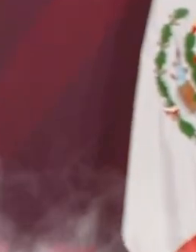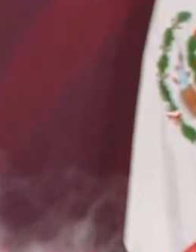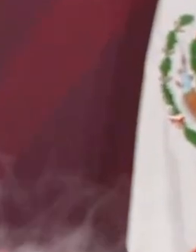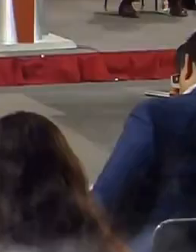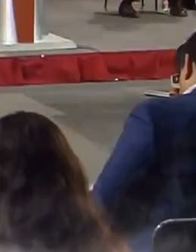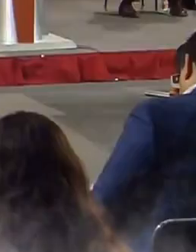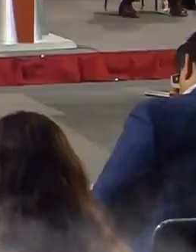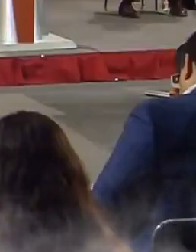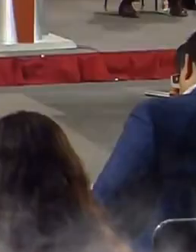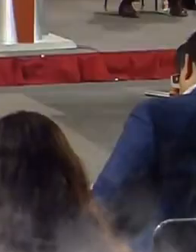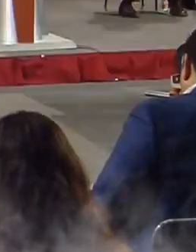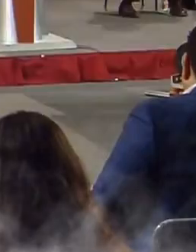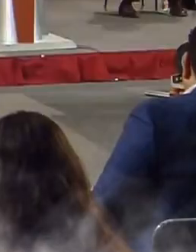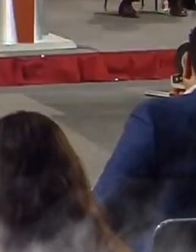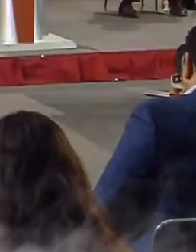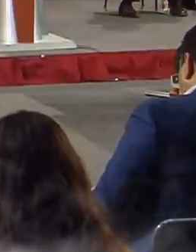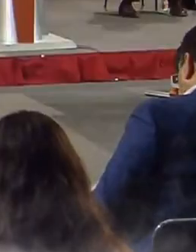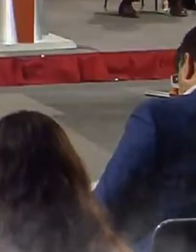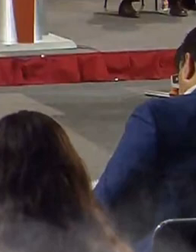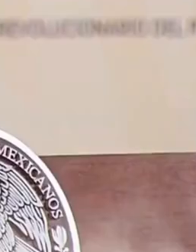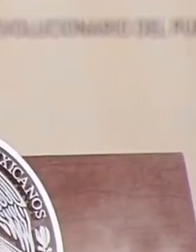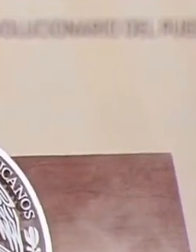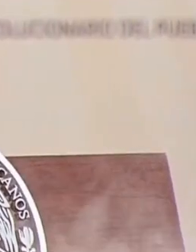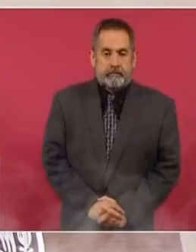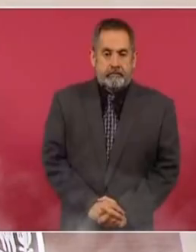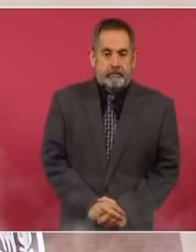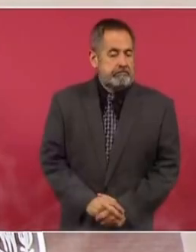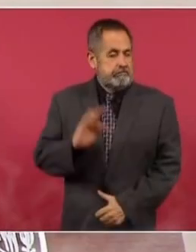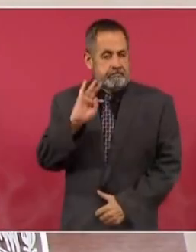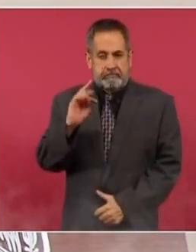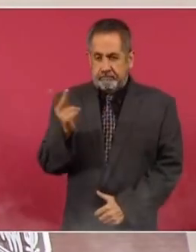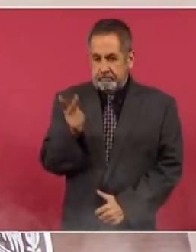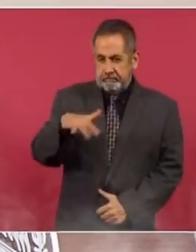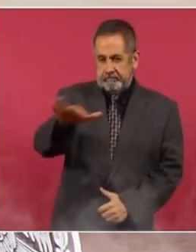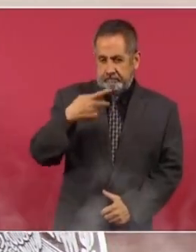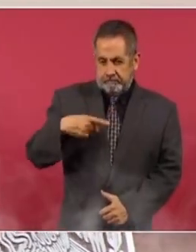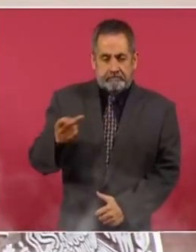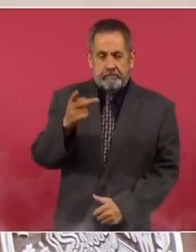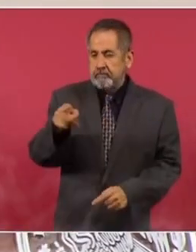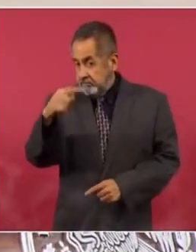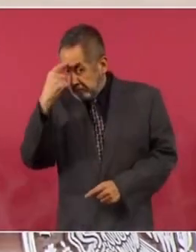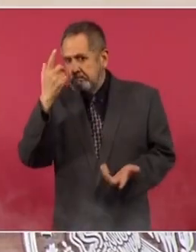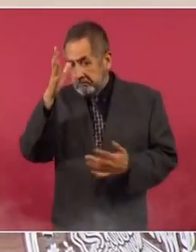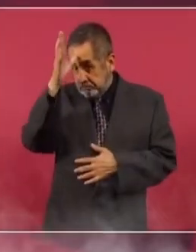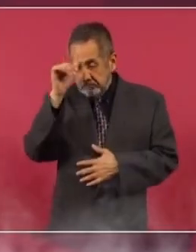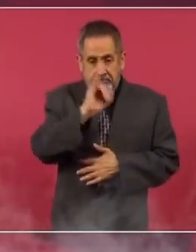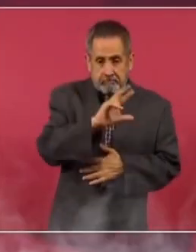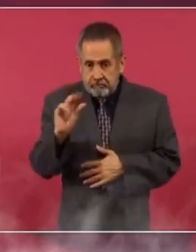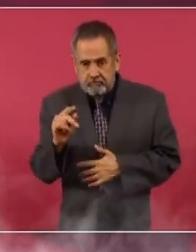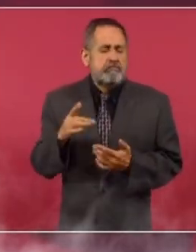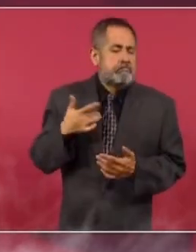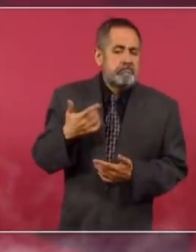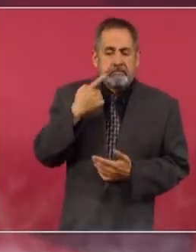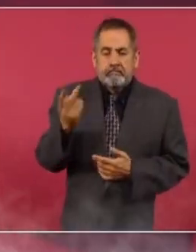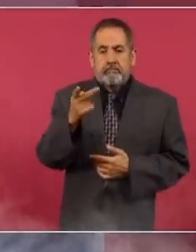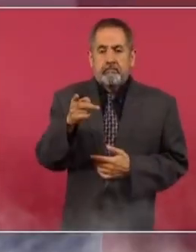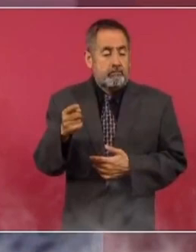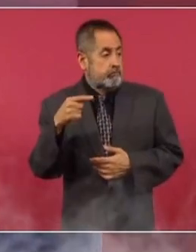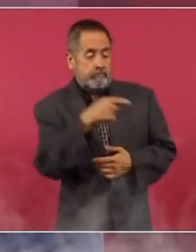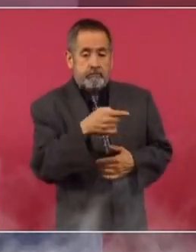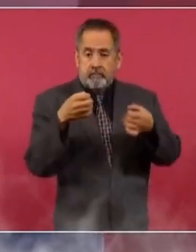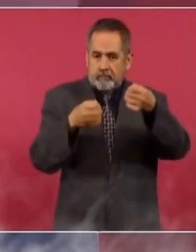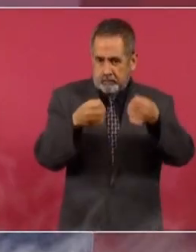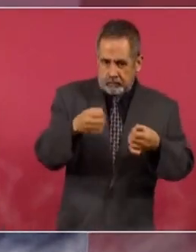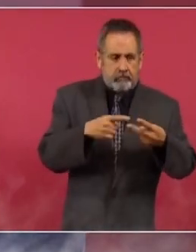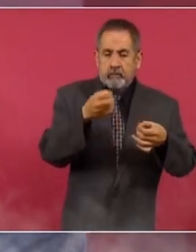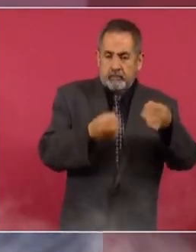muy buena encuesta, si está de acuerdo en que se elija, que el pueblo elija a los jueces, a los